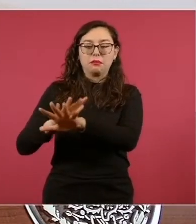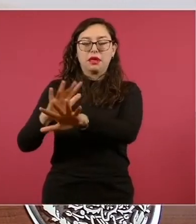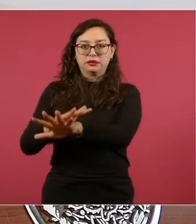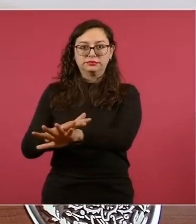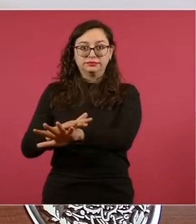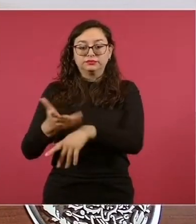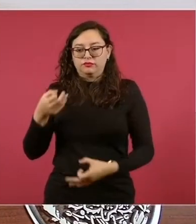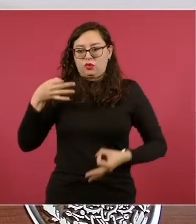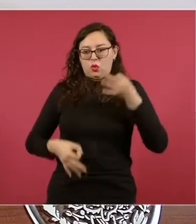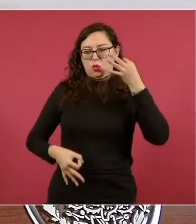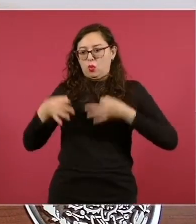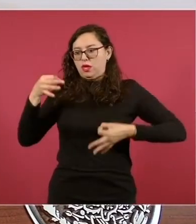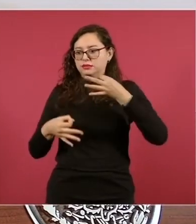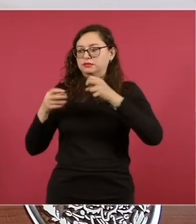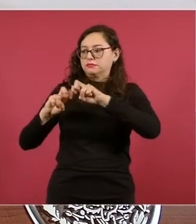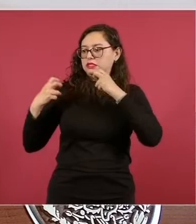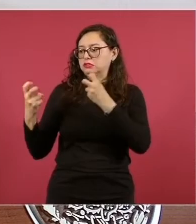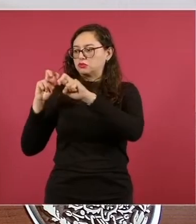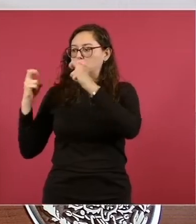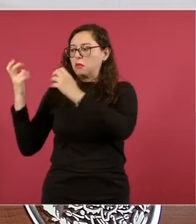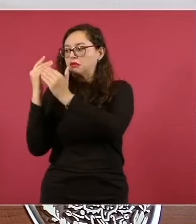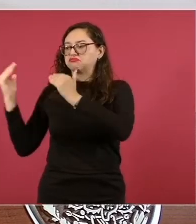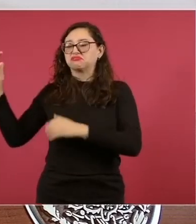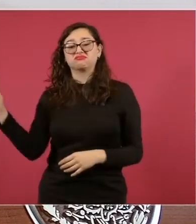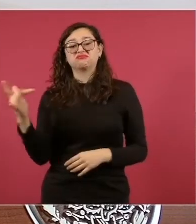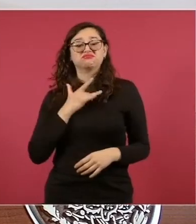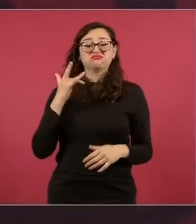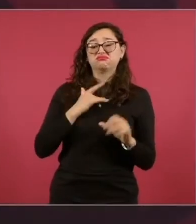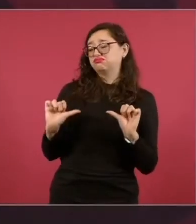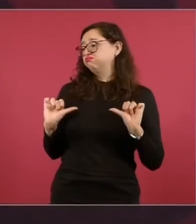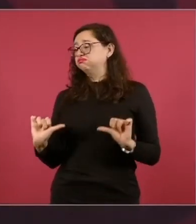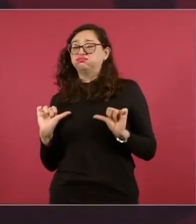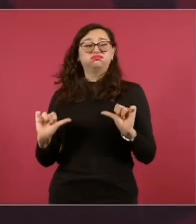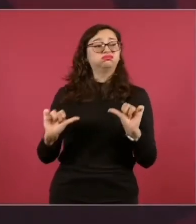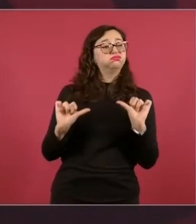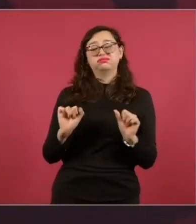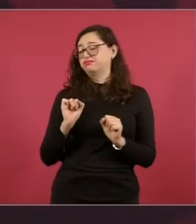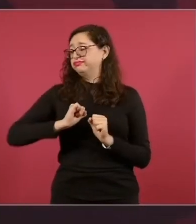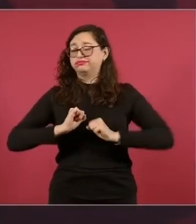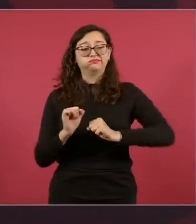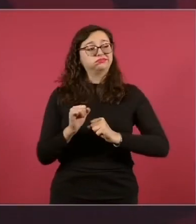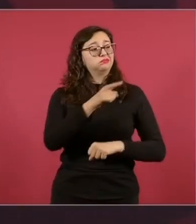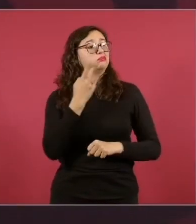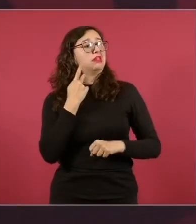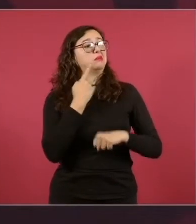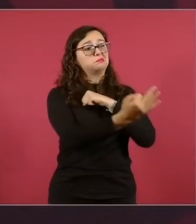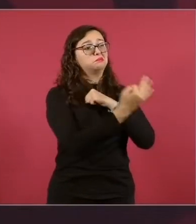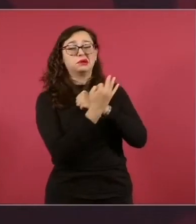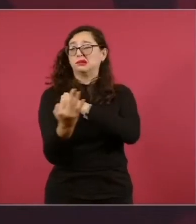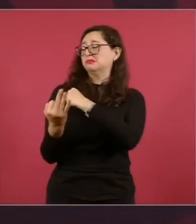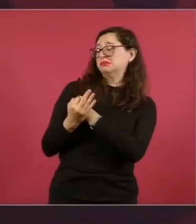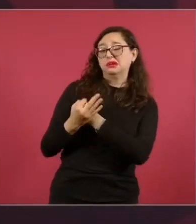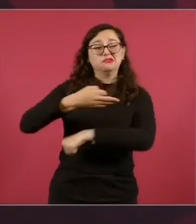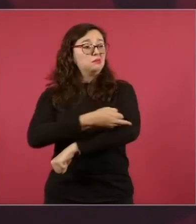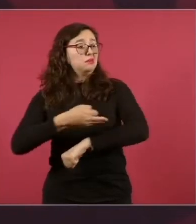influyente o producto del influyentismo ni el nepotismo, sino